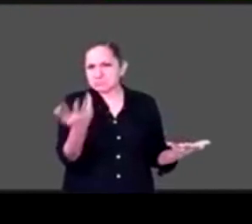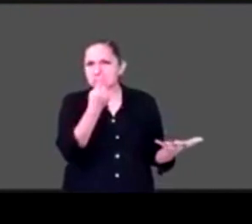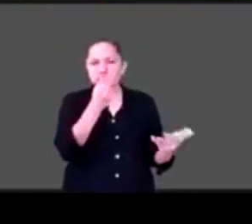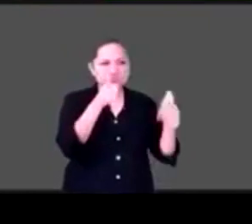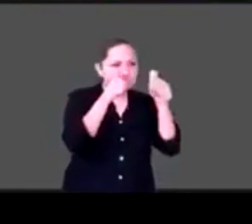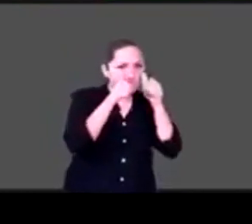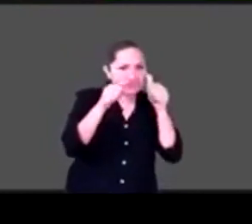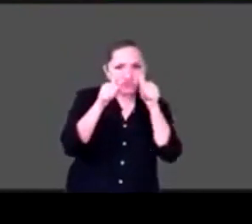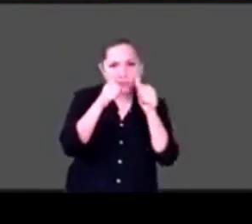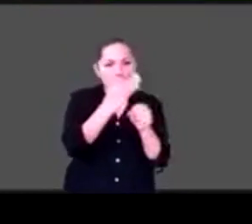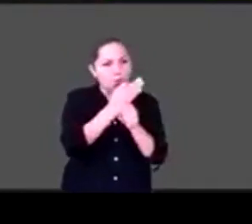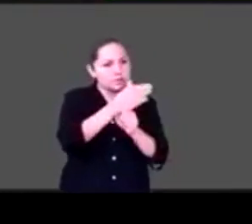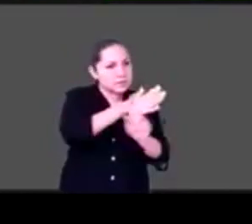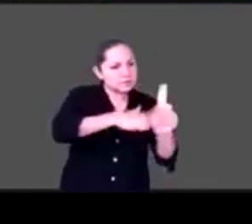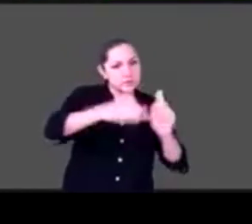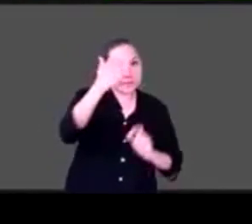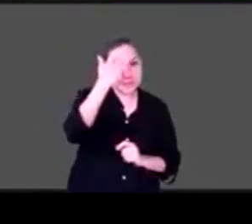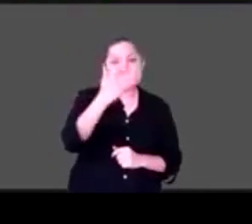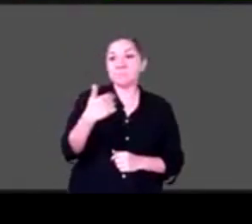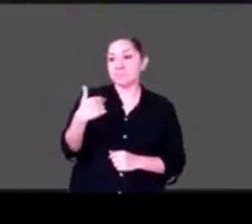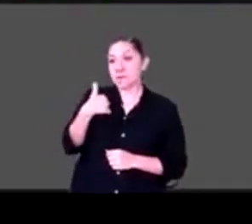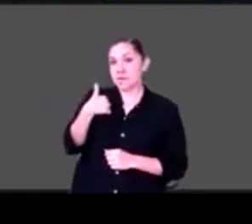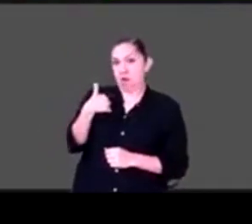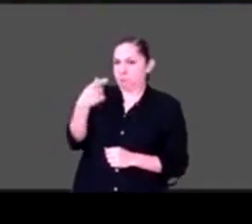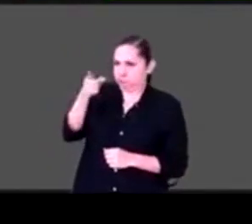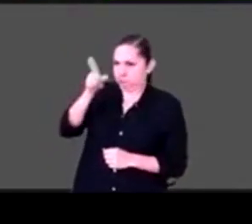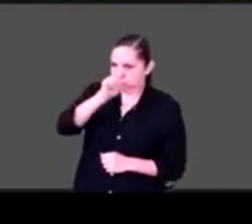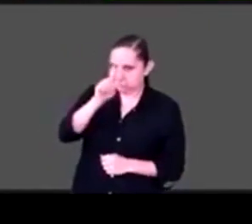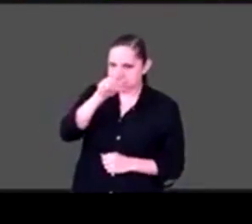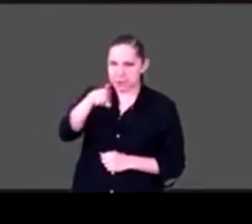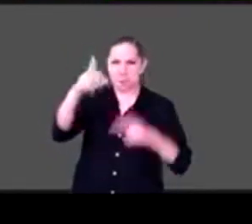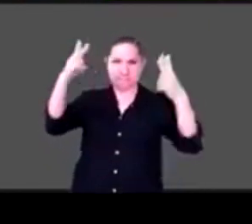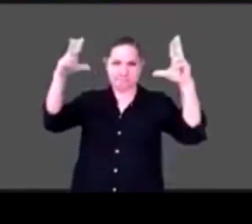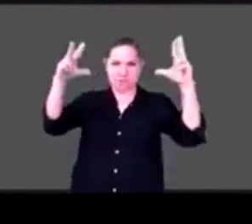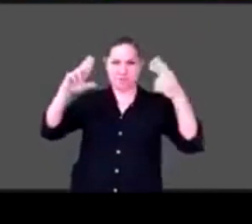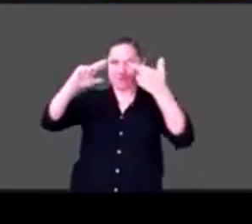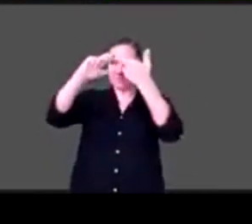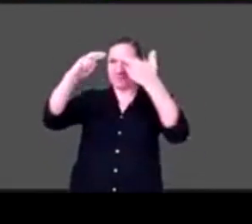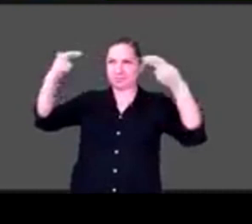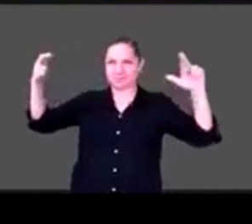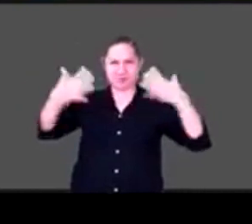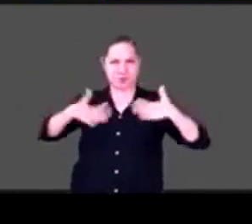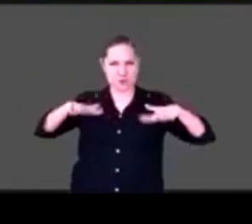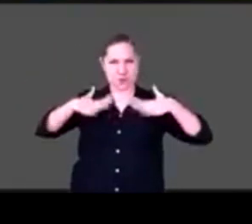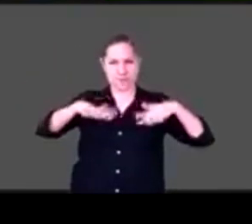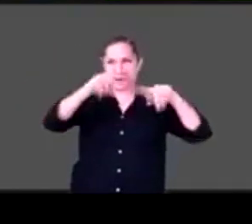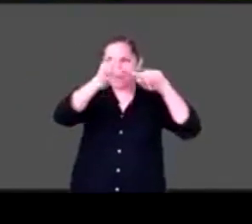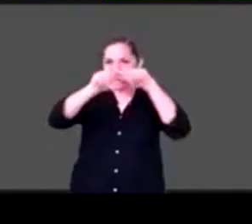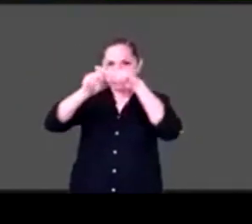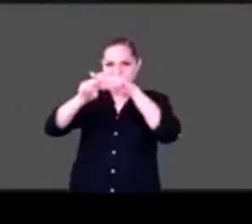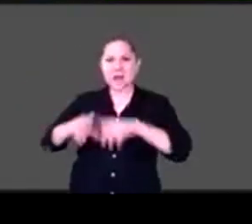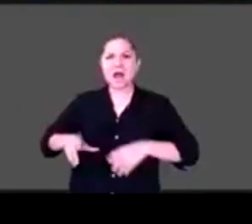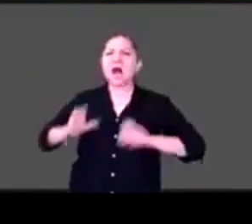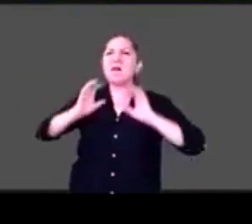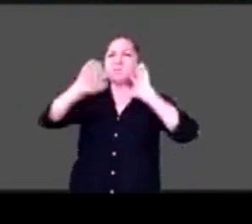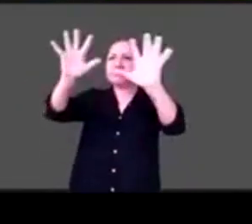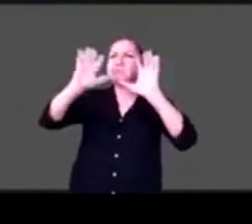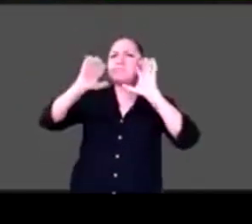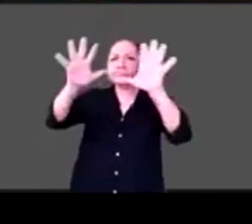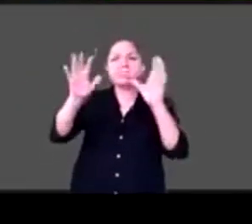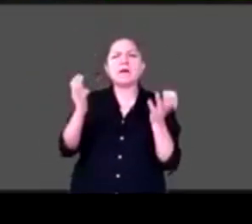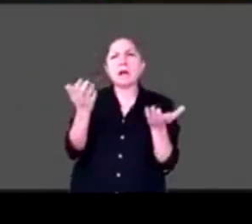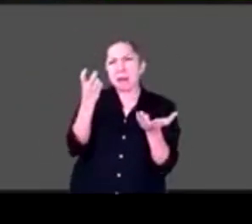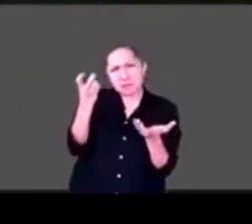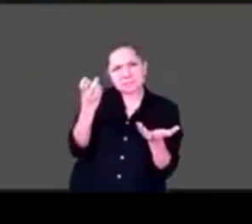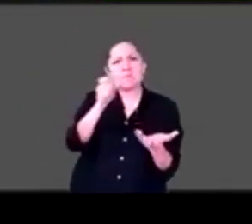un deporte casi olímpico, les recomendaría bailar. En serio, eso a me lo ha enseñado Alan, yo digo que bailaremos